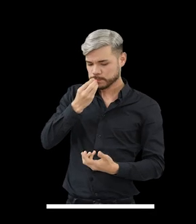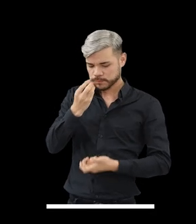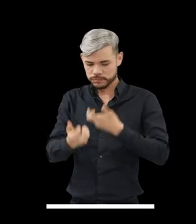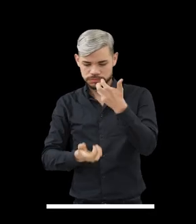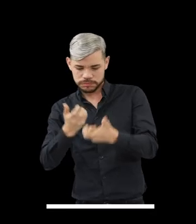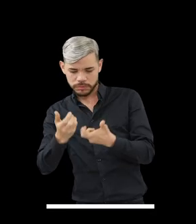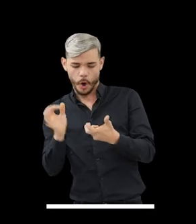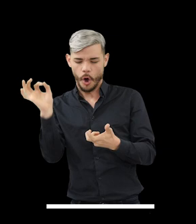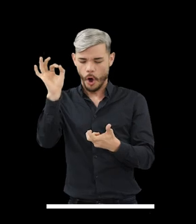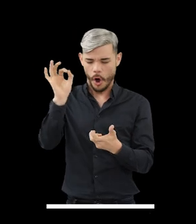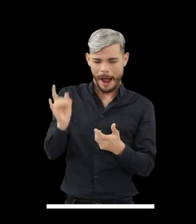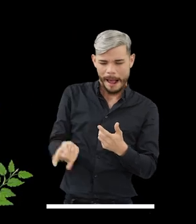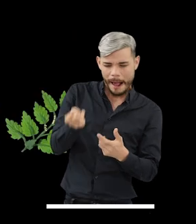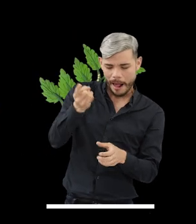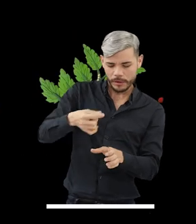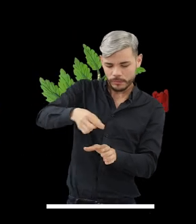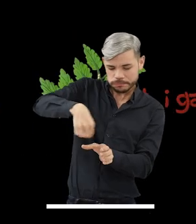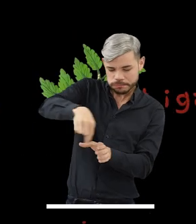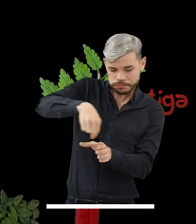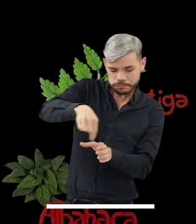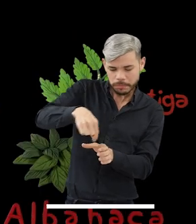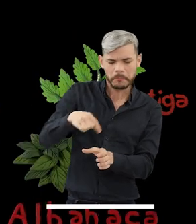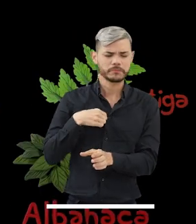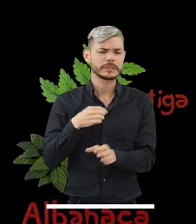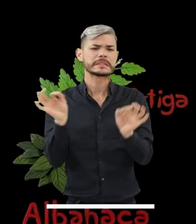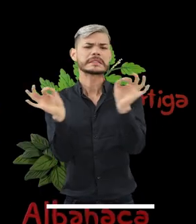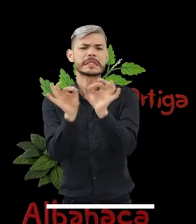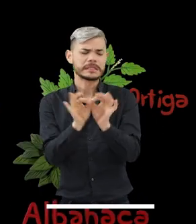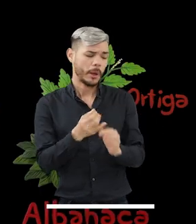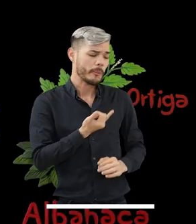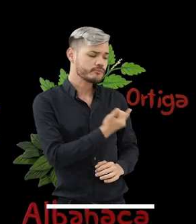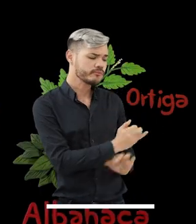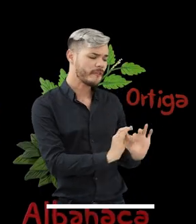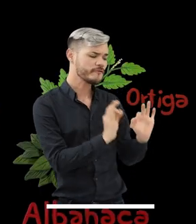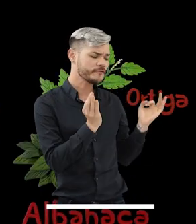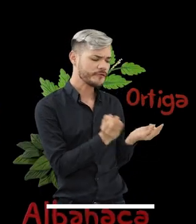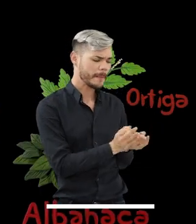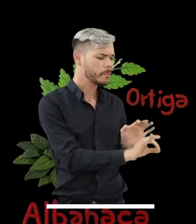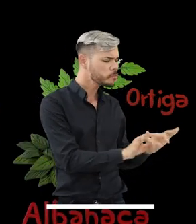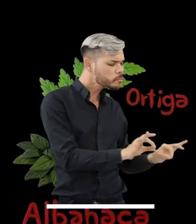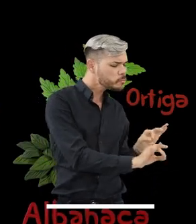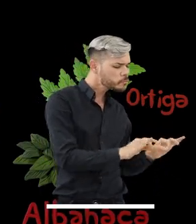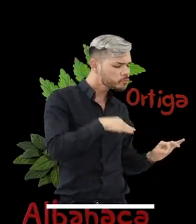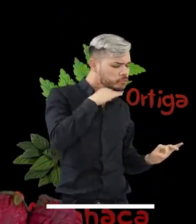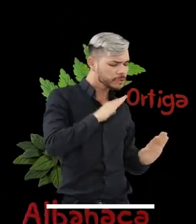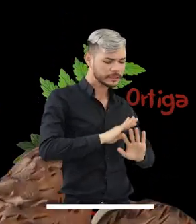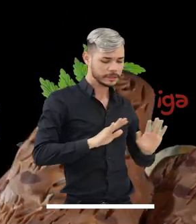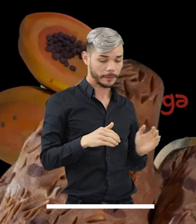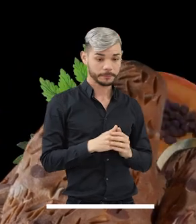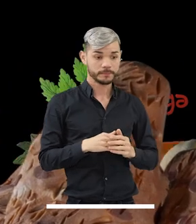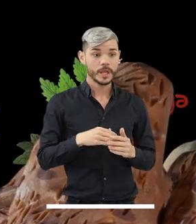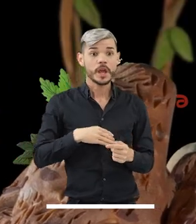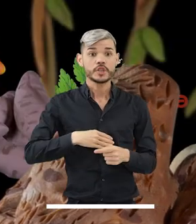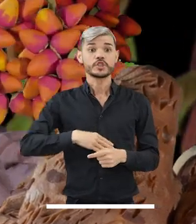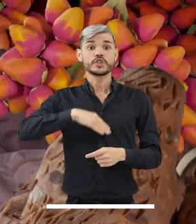Cuando necesitan condimentar un alimento o preparar un remedio, les basta con tomar lo necesario del huerto familiar.